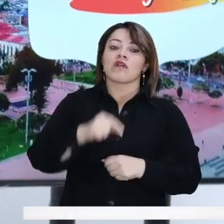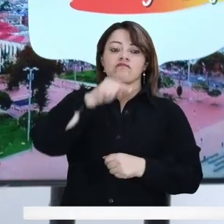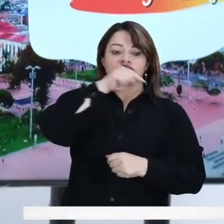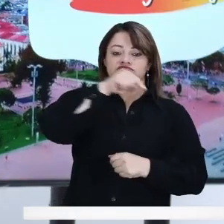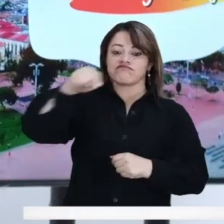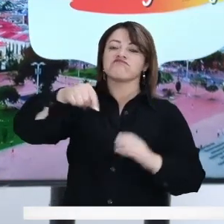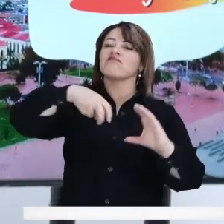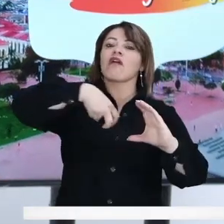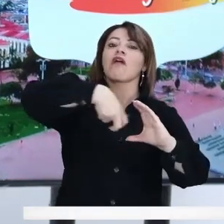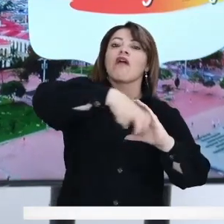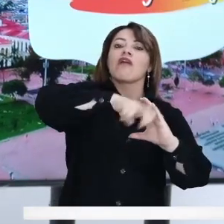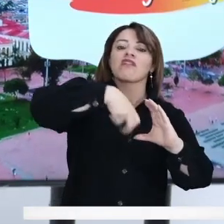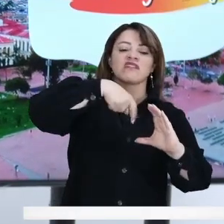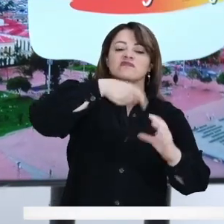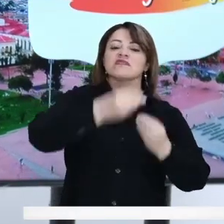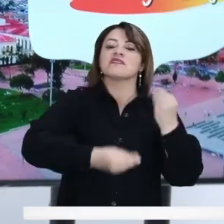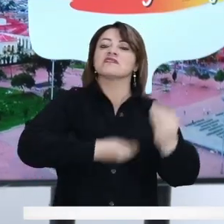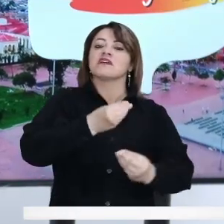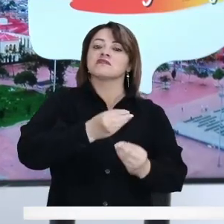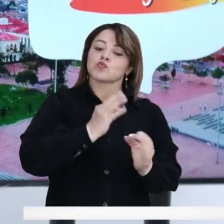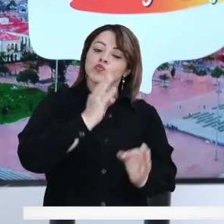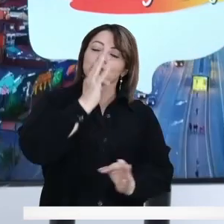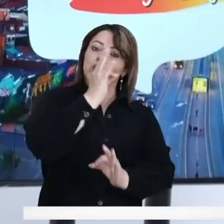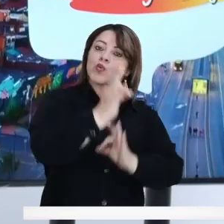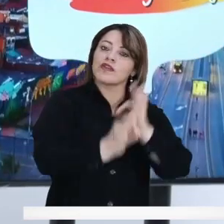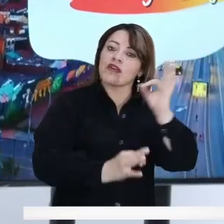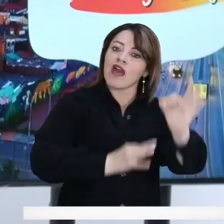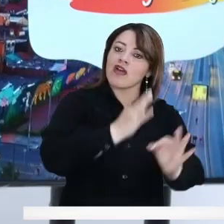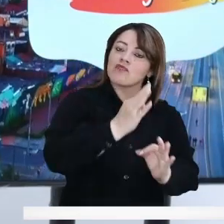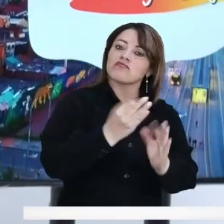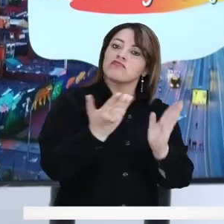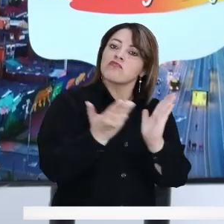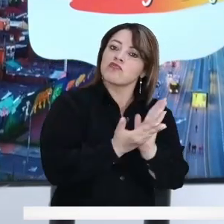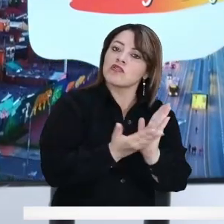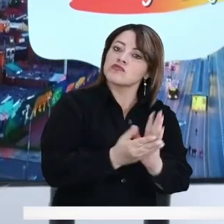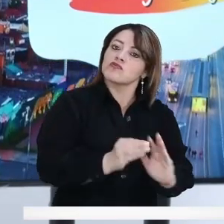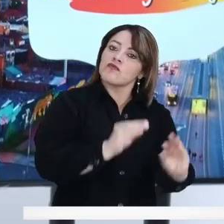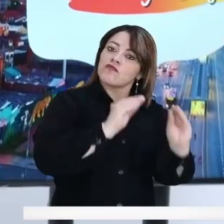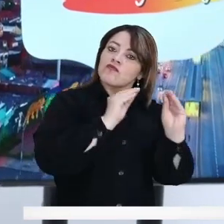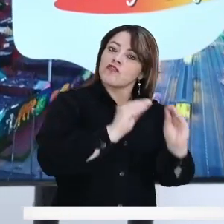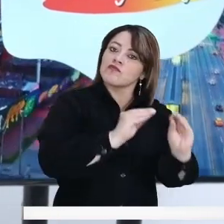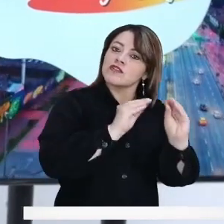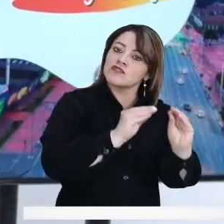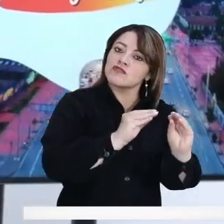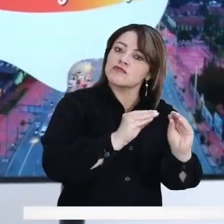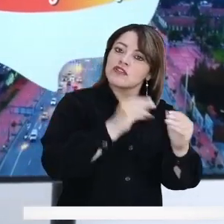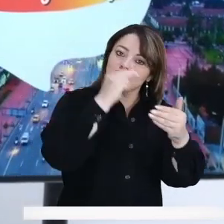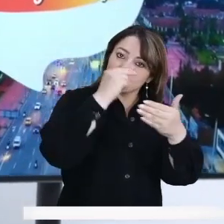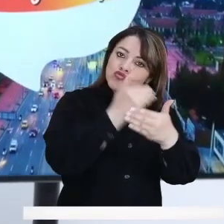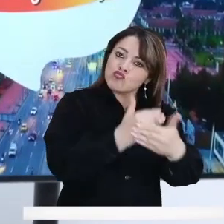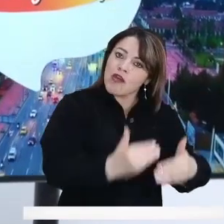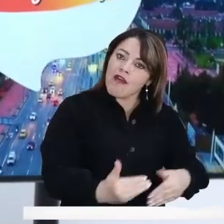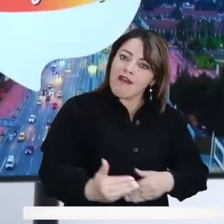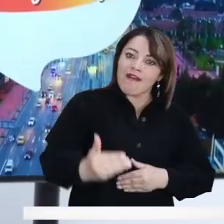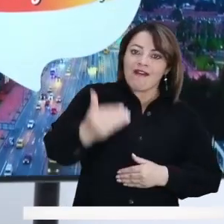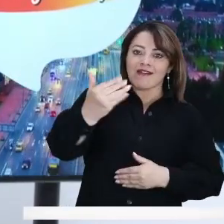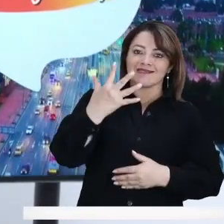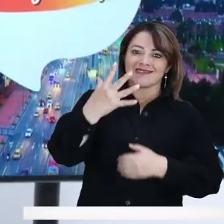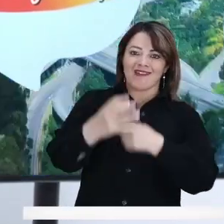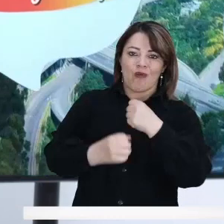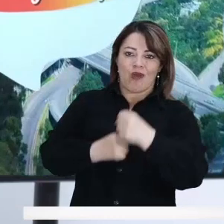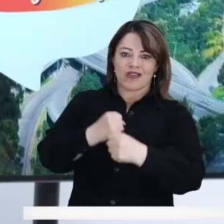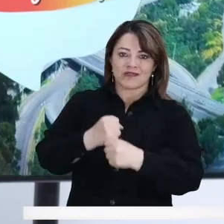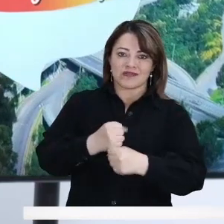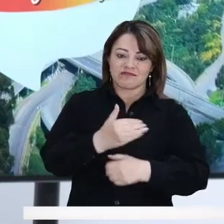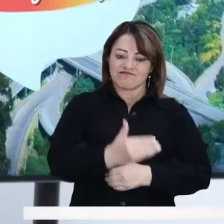Allí que se hacen los jardines. El cuidado, la educación, para esas edades hasta los cinco años